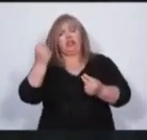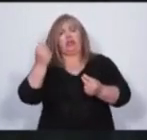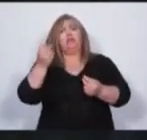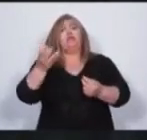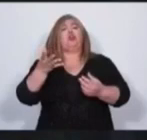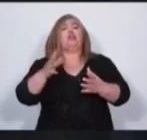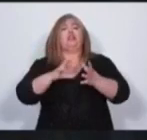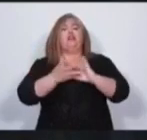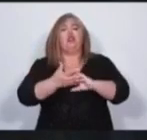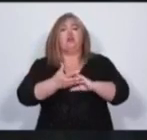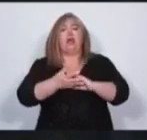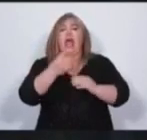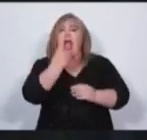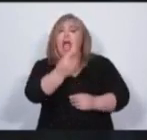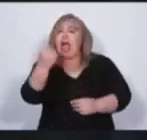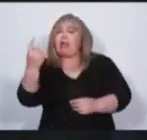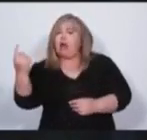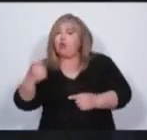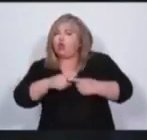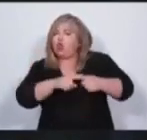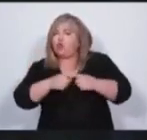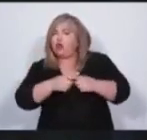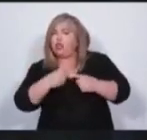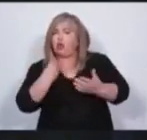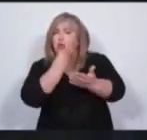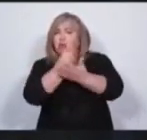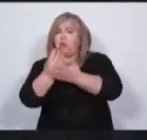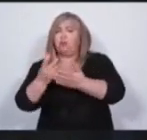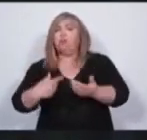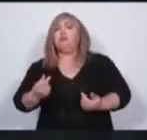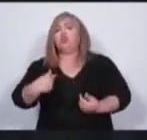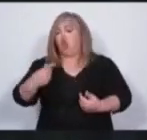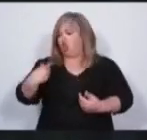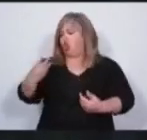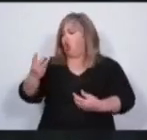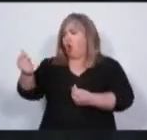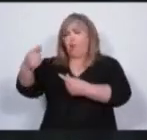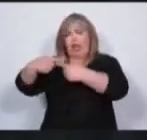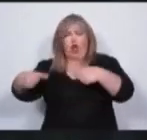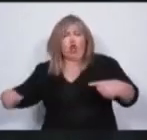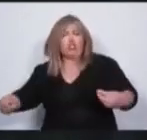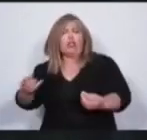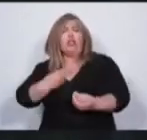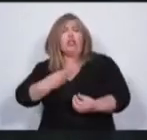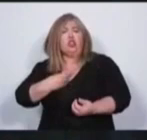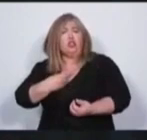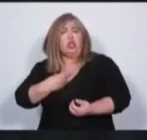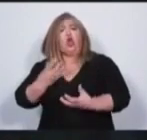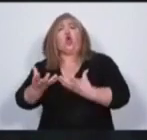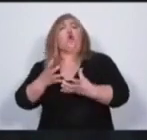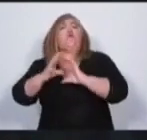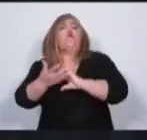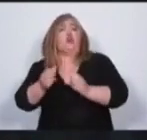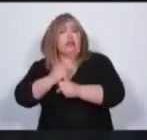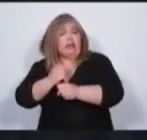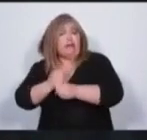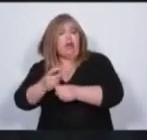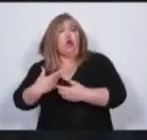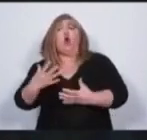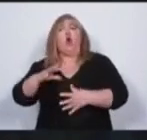nuestras declaraciones juradas de dónde han salido nuestros bienes. De todos los poderes.